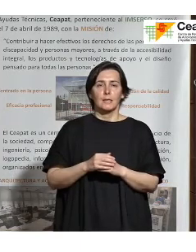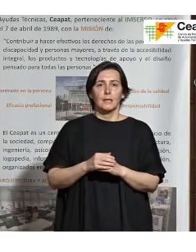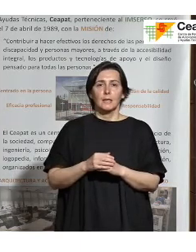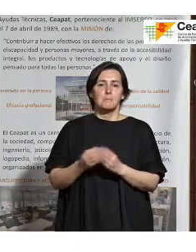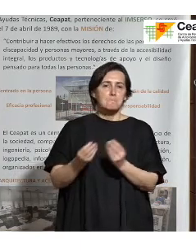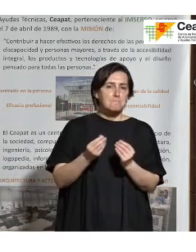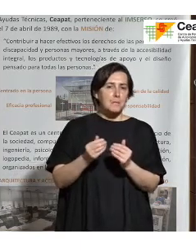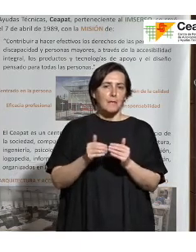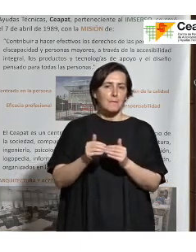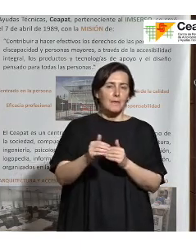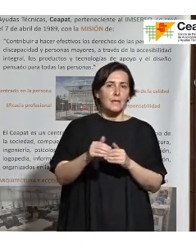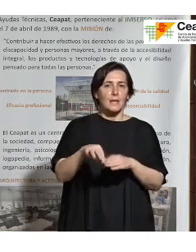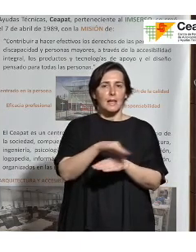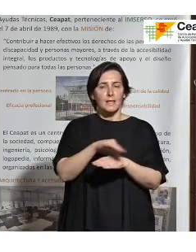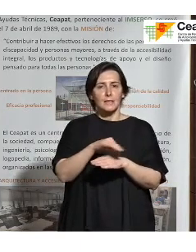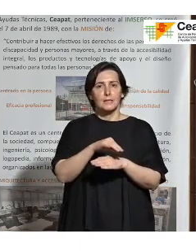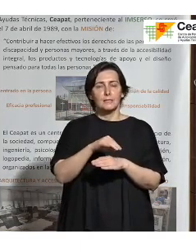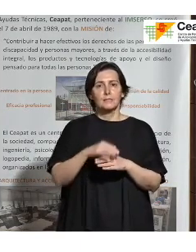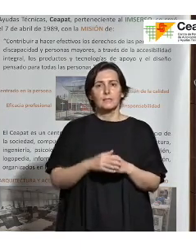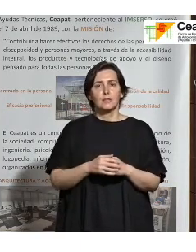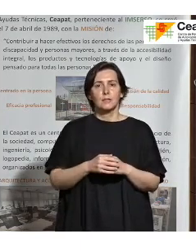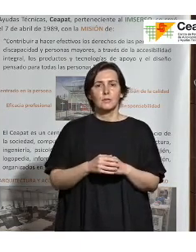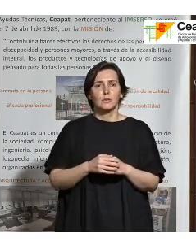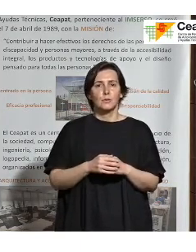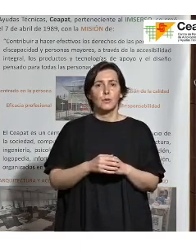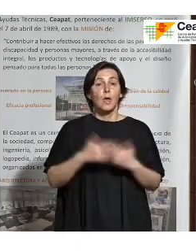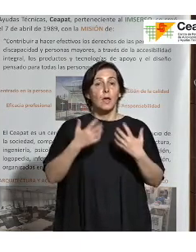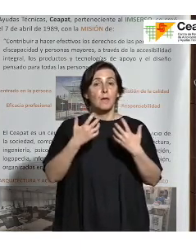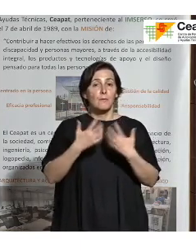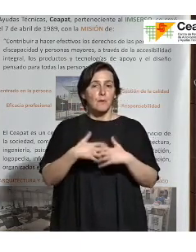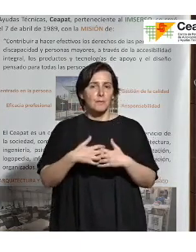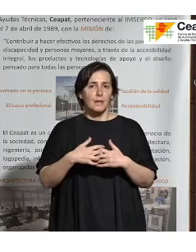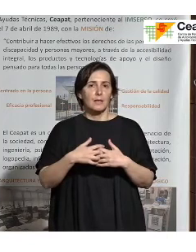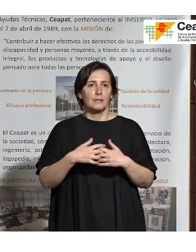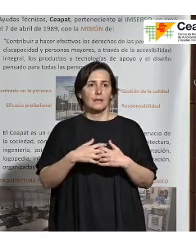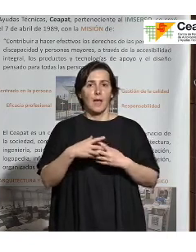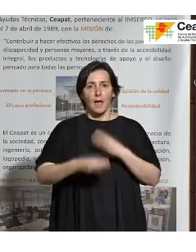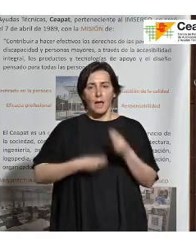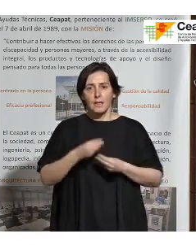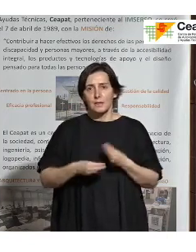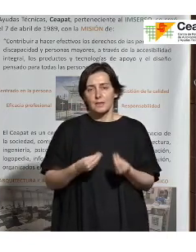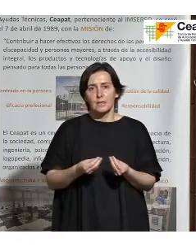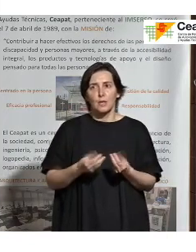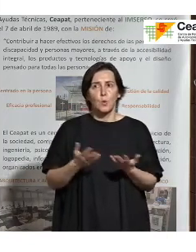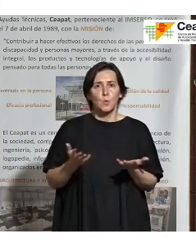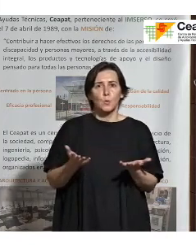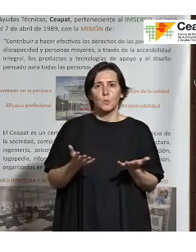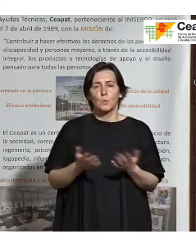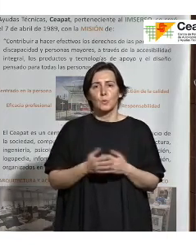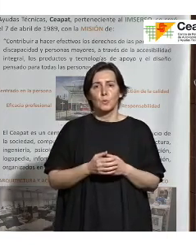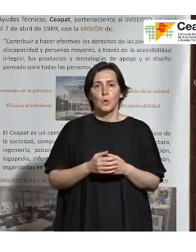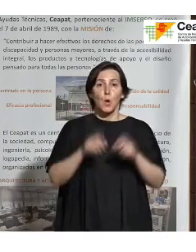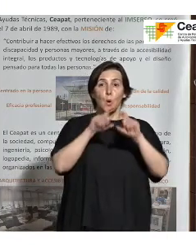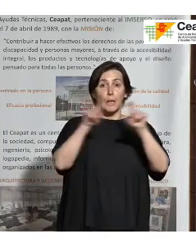en el diseño de lo que como fabricantes hagamos o como digamos como